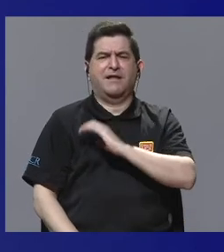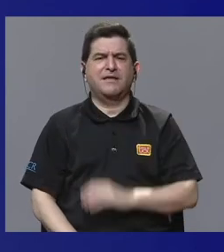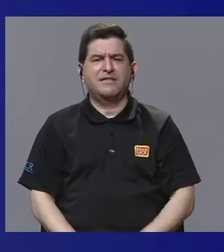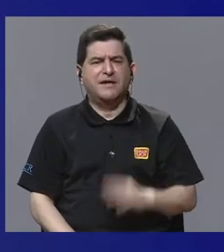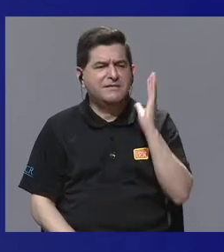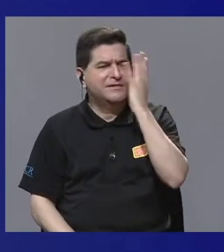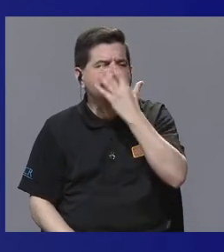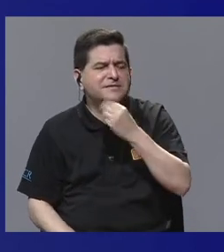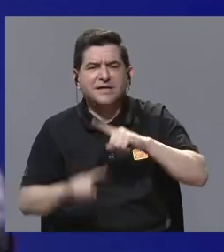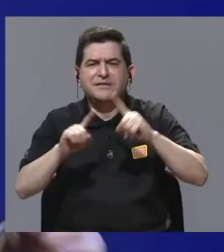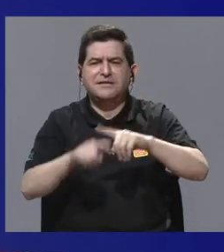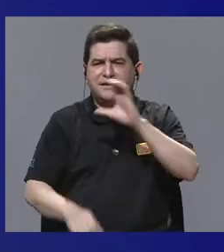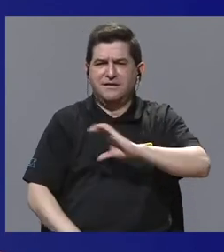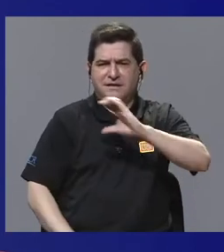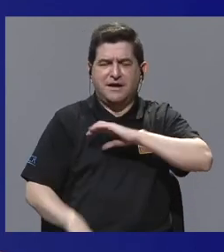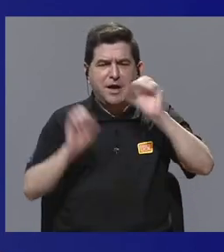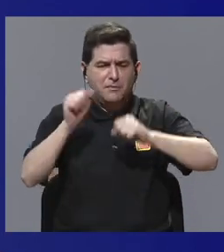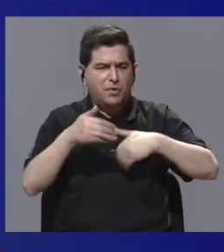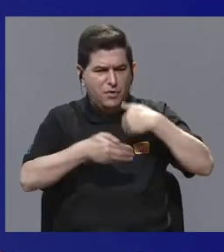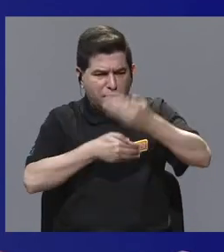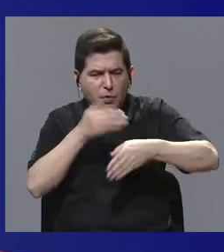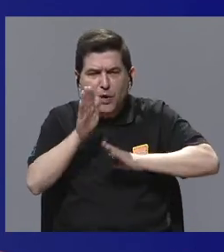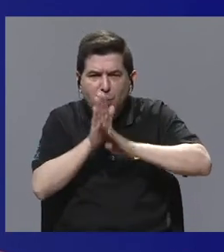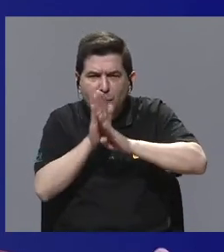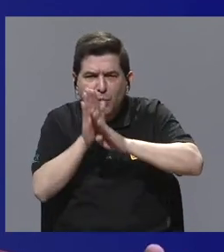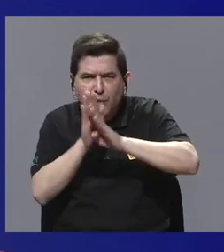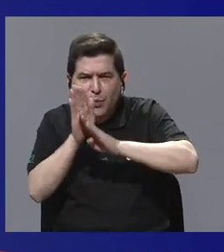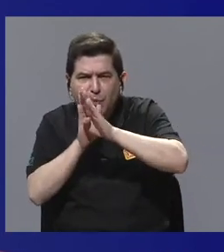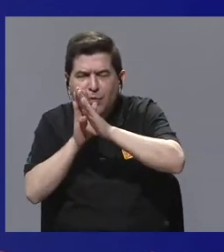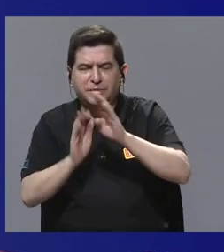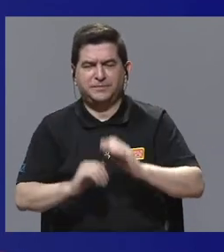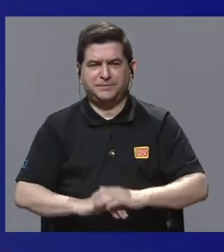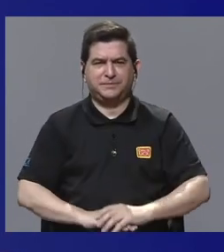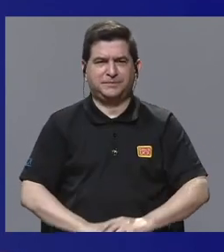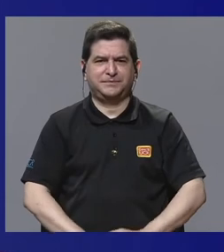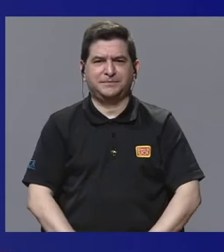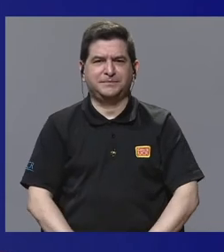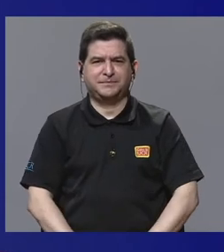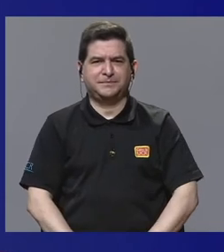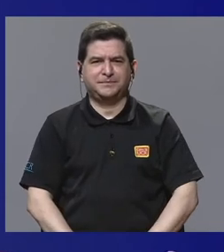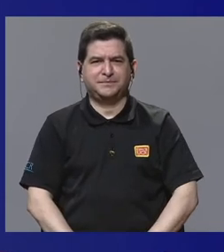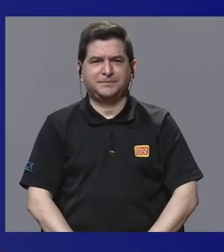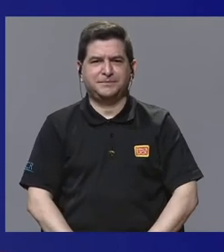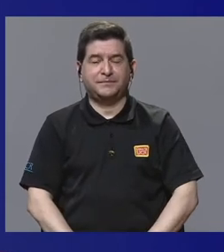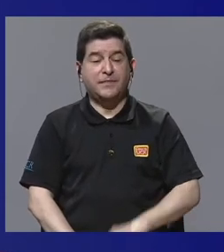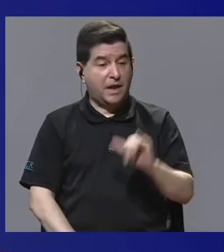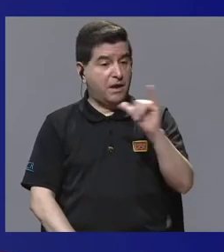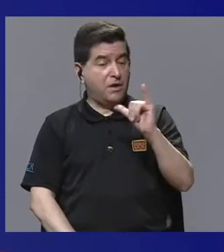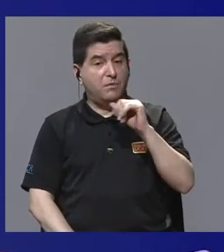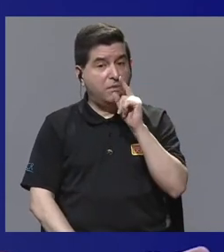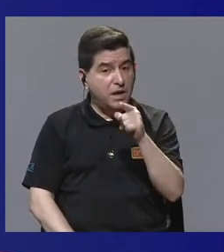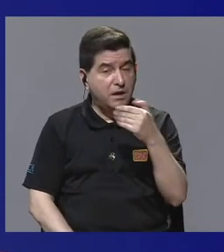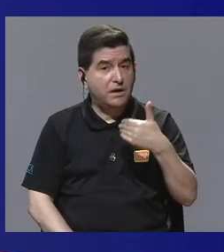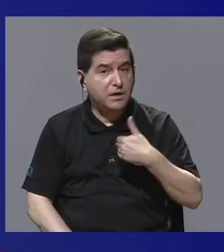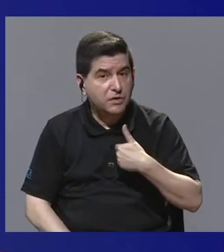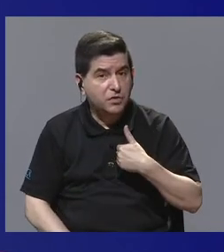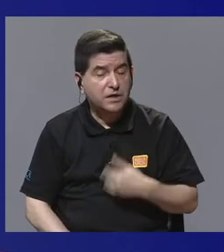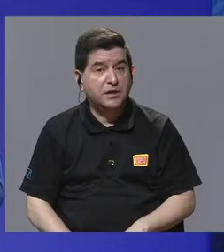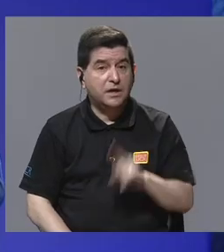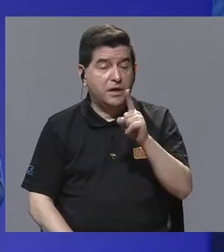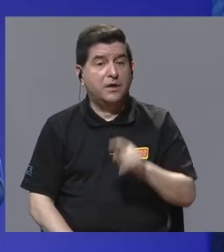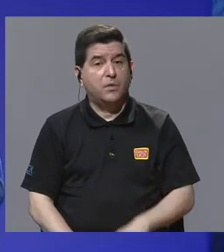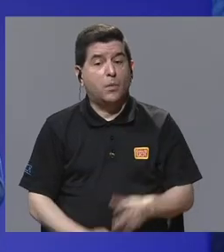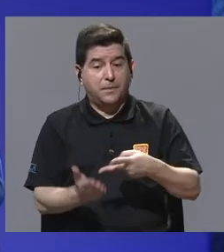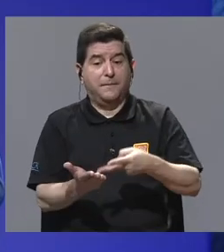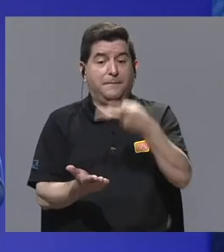con muchas características que podemos desarrollar en este espacio, ¿verdad? Y que también tiene, de ahí, un costo y